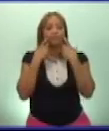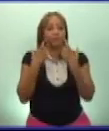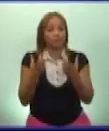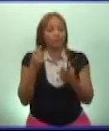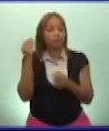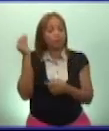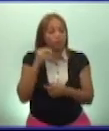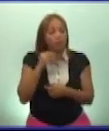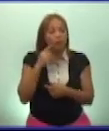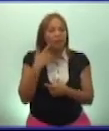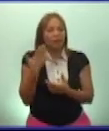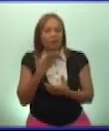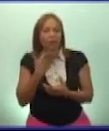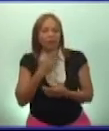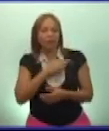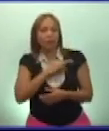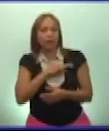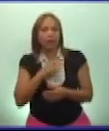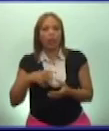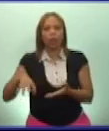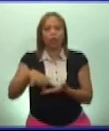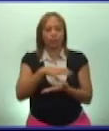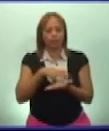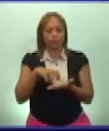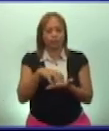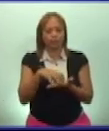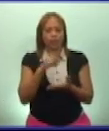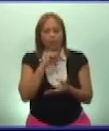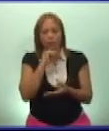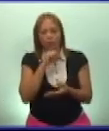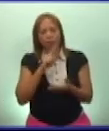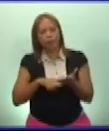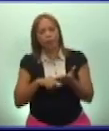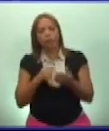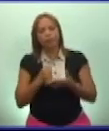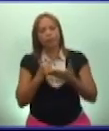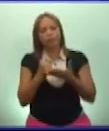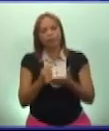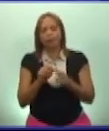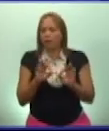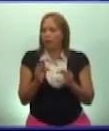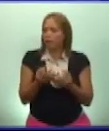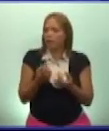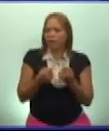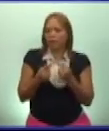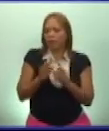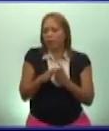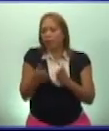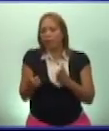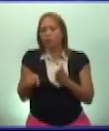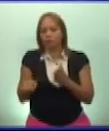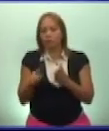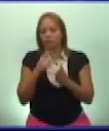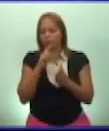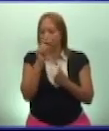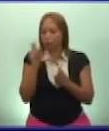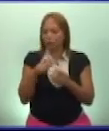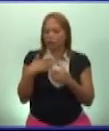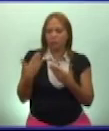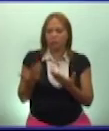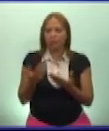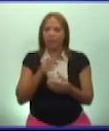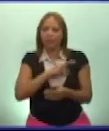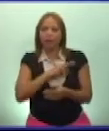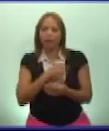debes conocer tu delegado. Mamá y papá te ayudarán o el familiar que esté al lado tuyo. Y ya, las